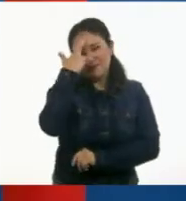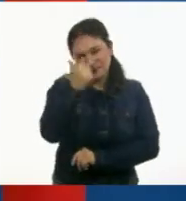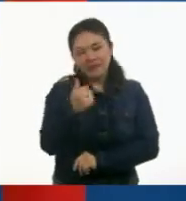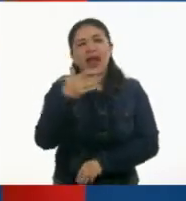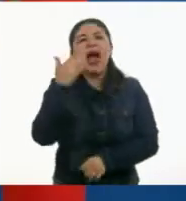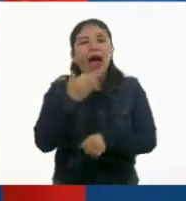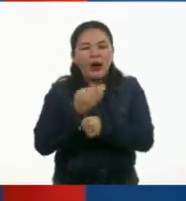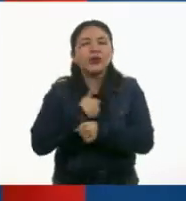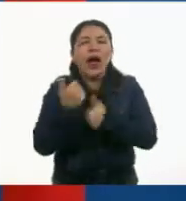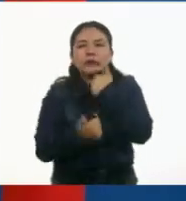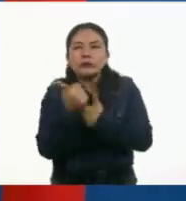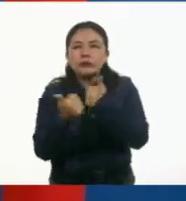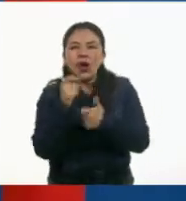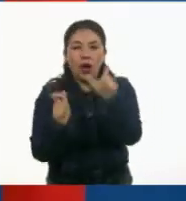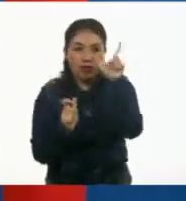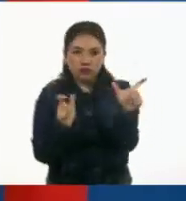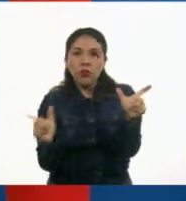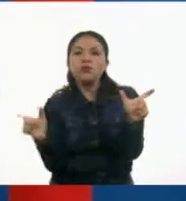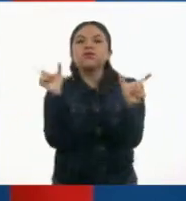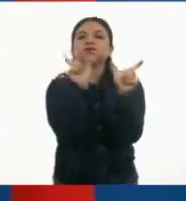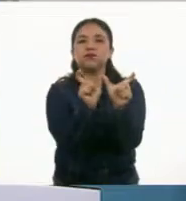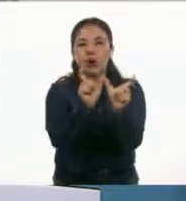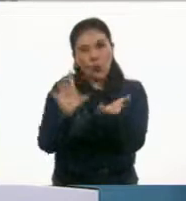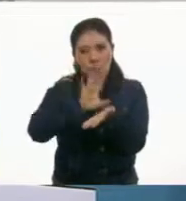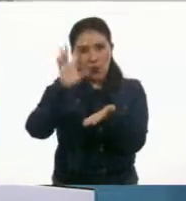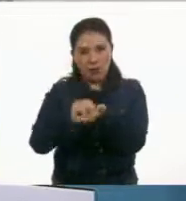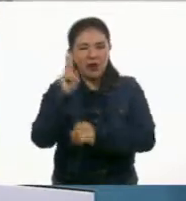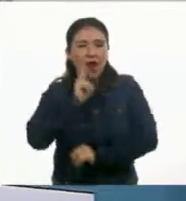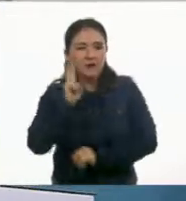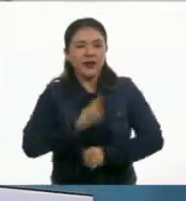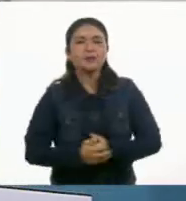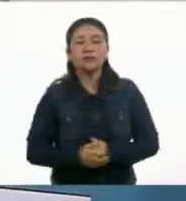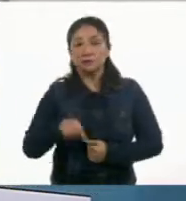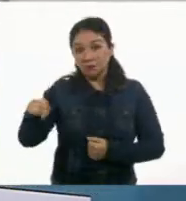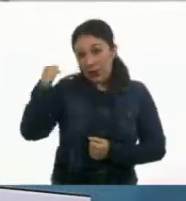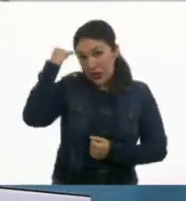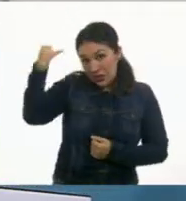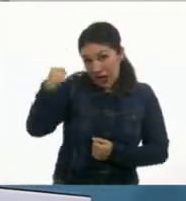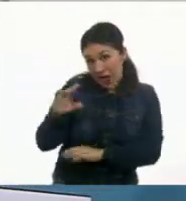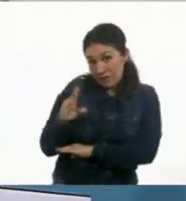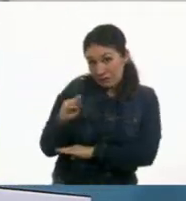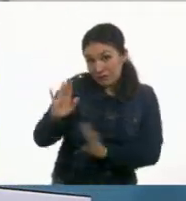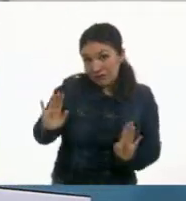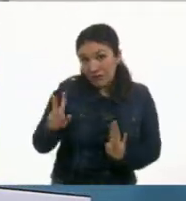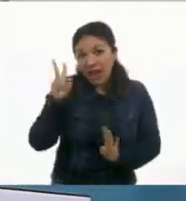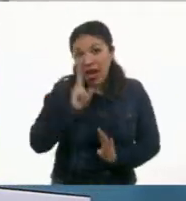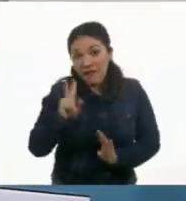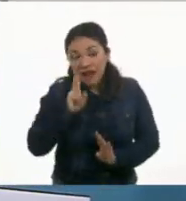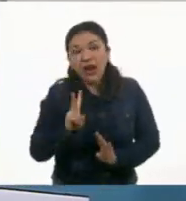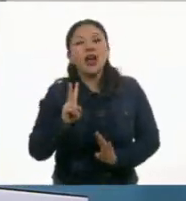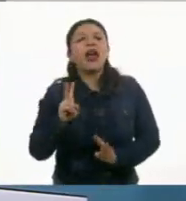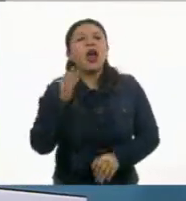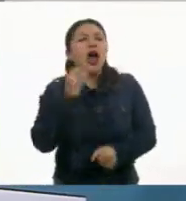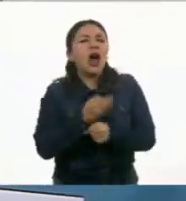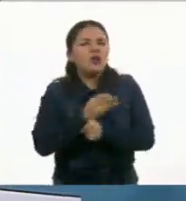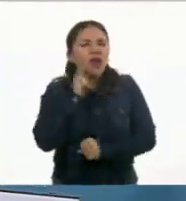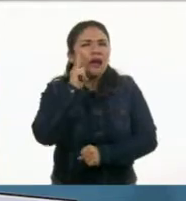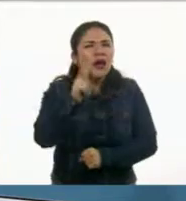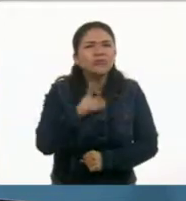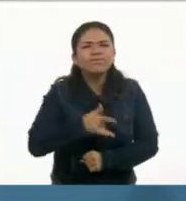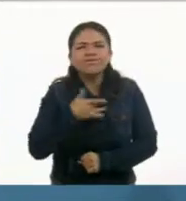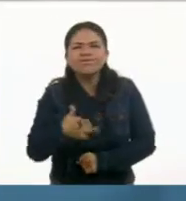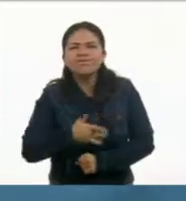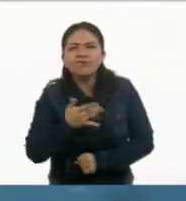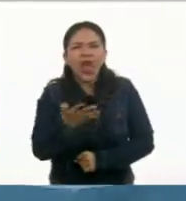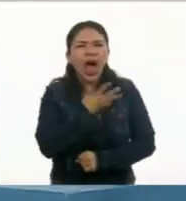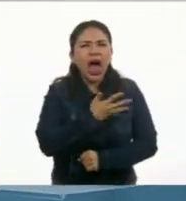a buscar la otra mitad para completarla. A ver, si la idea de Tom la tomamos, vamos a ver. Tenemos aquí varios